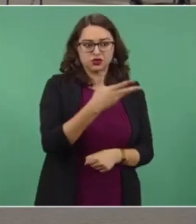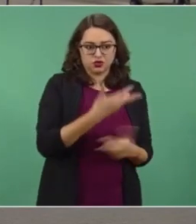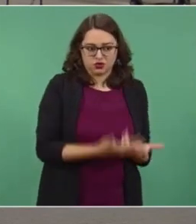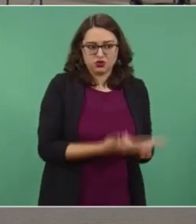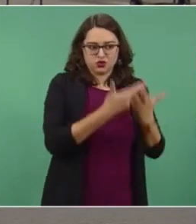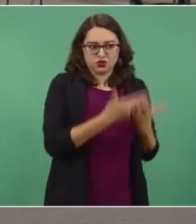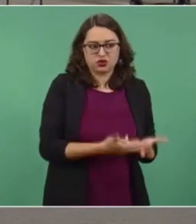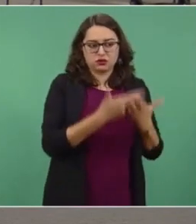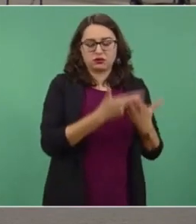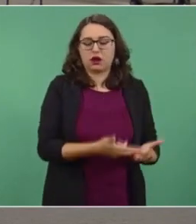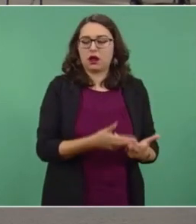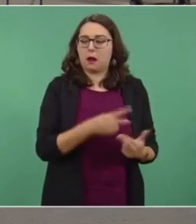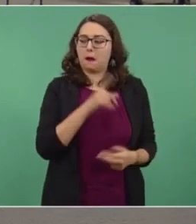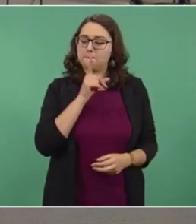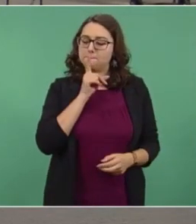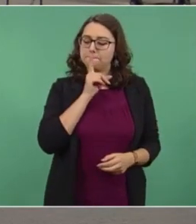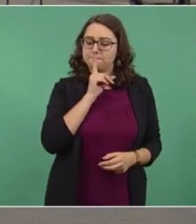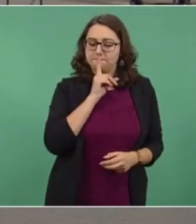autoabasto.